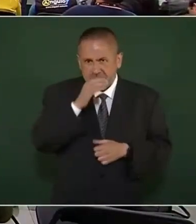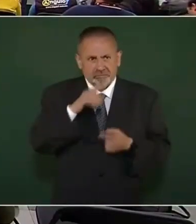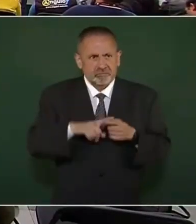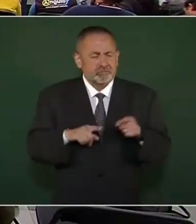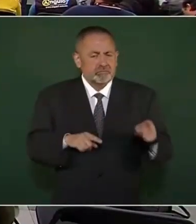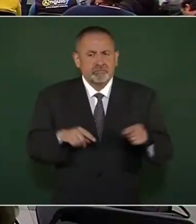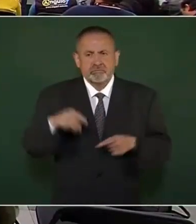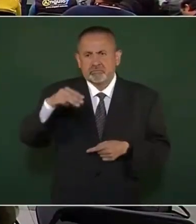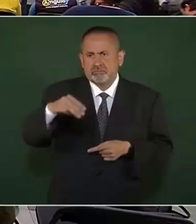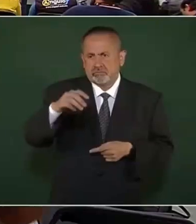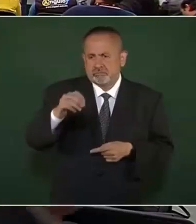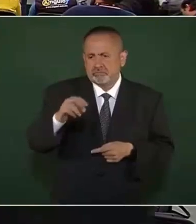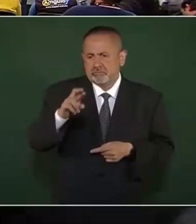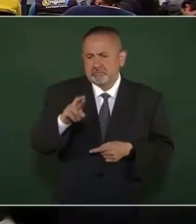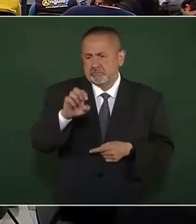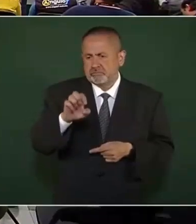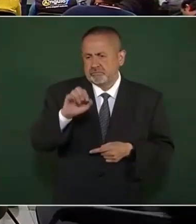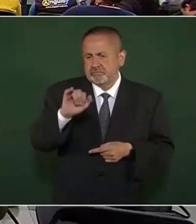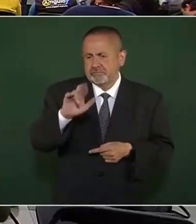Moreira.